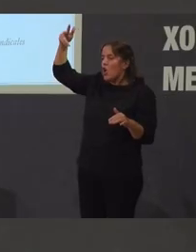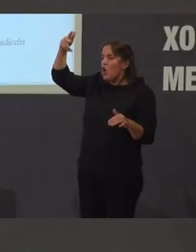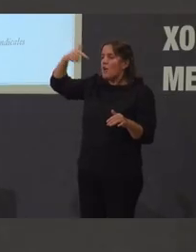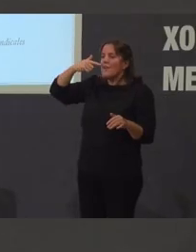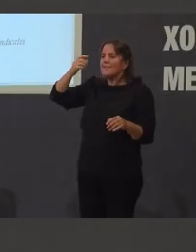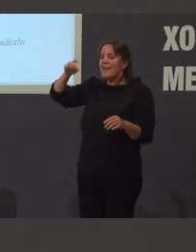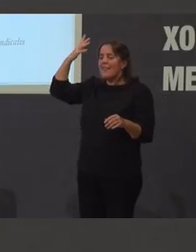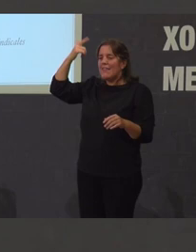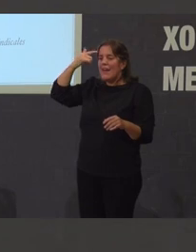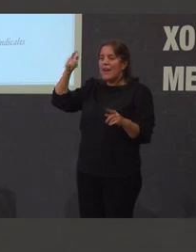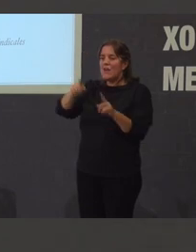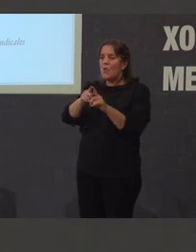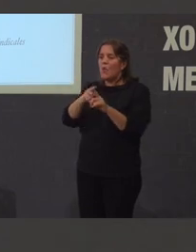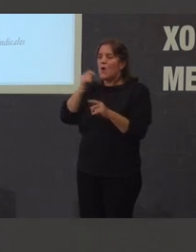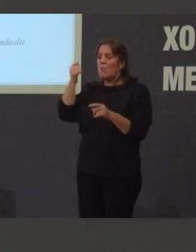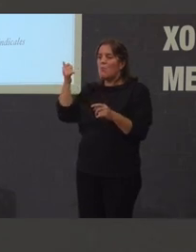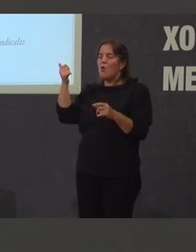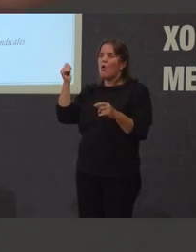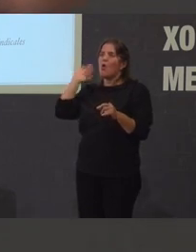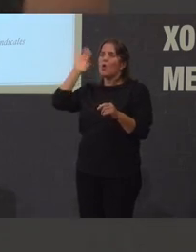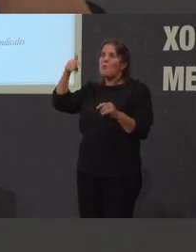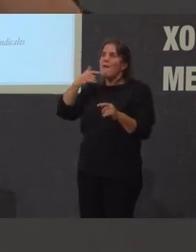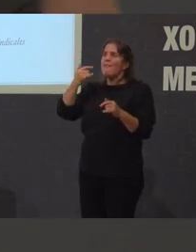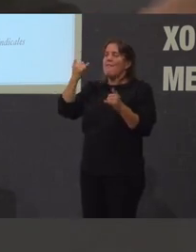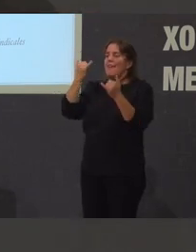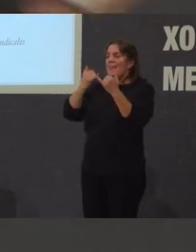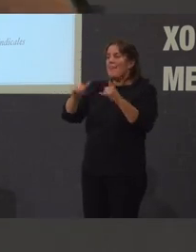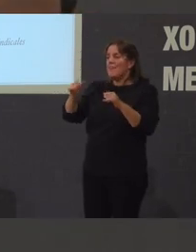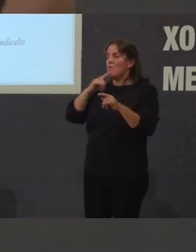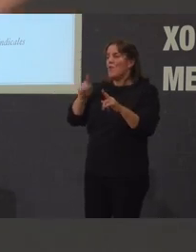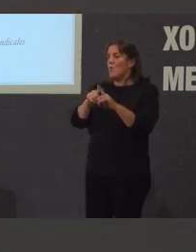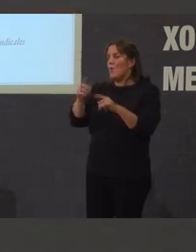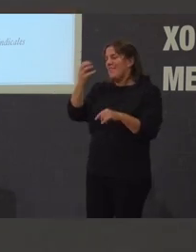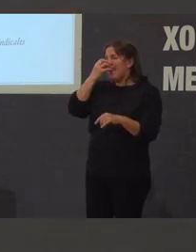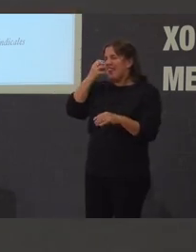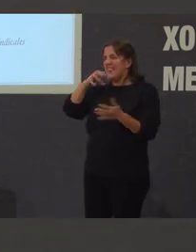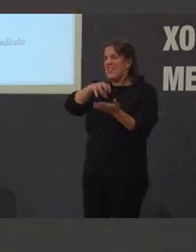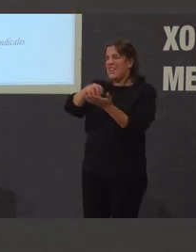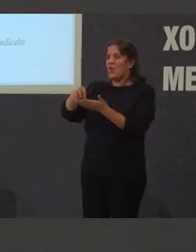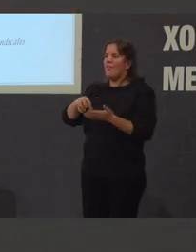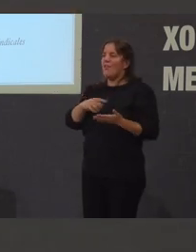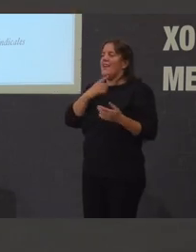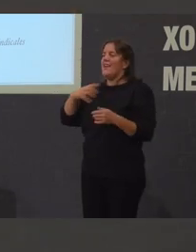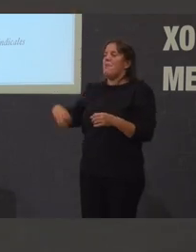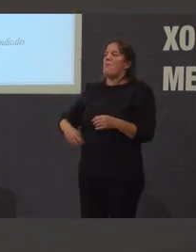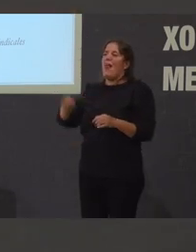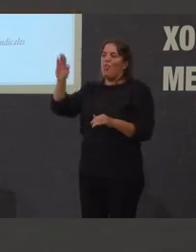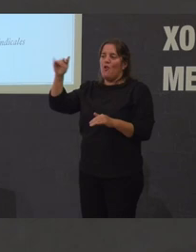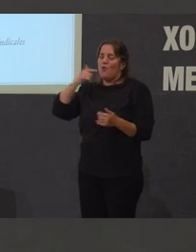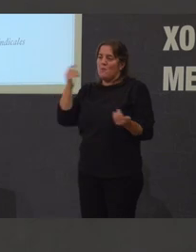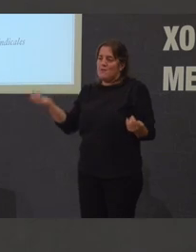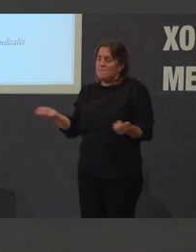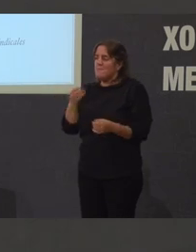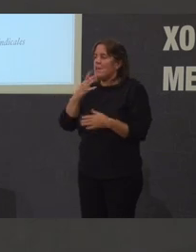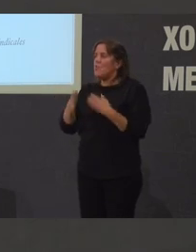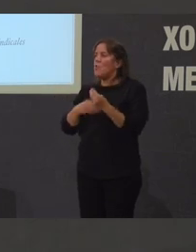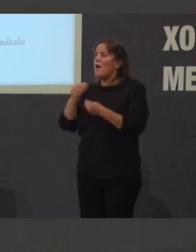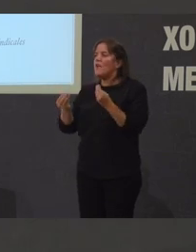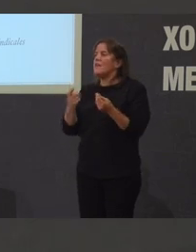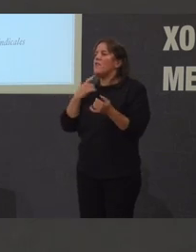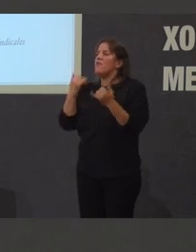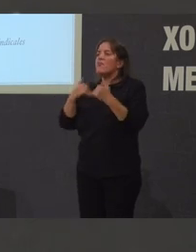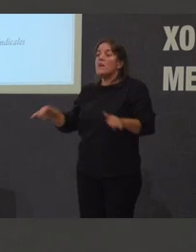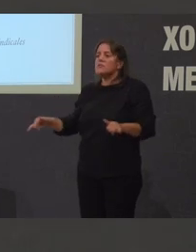idea bastante romana do circo del emperador bueno un pouco esta idea entón eran ritos